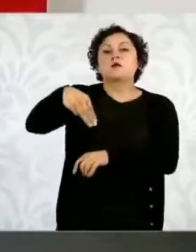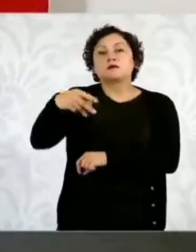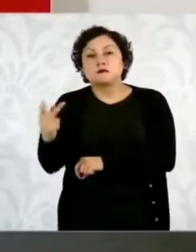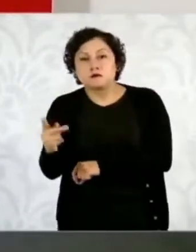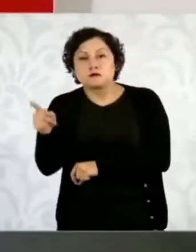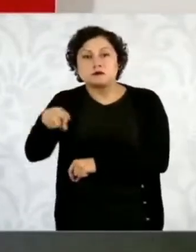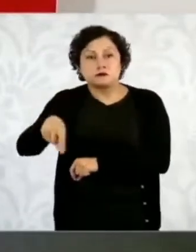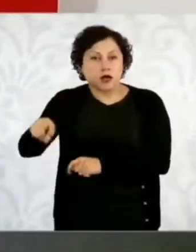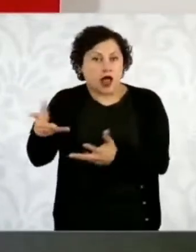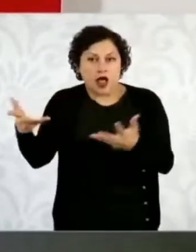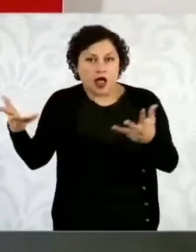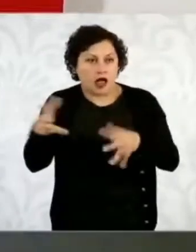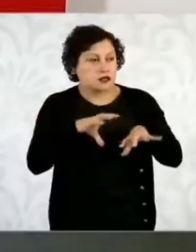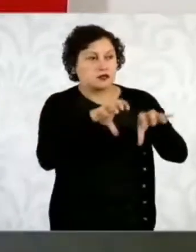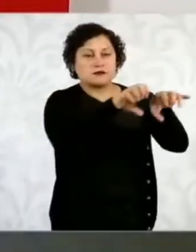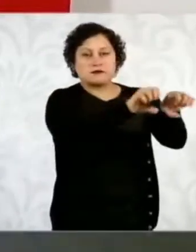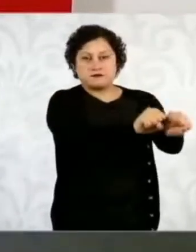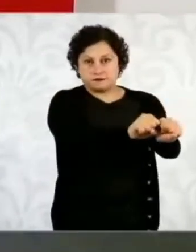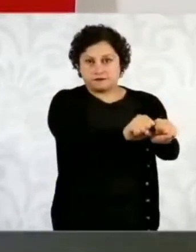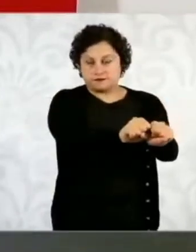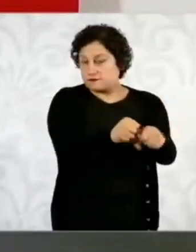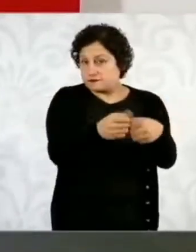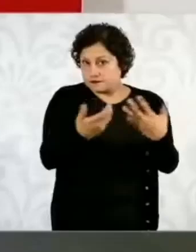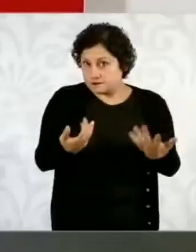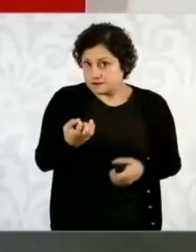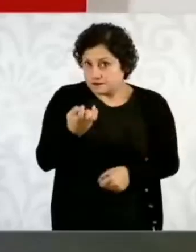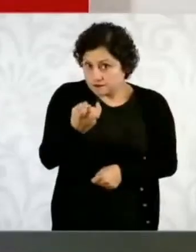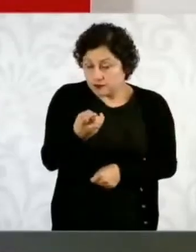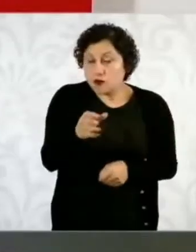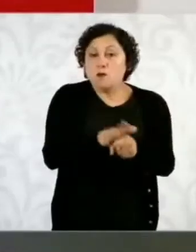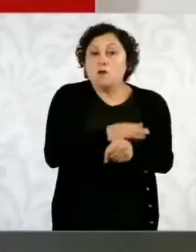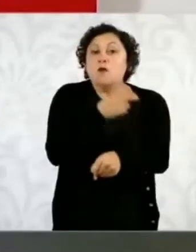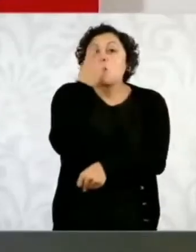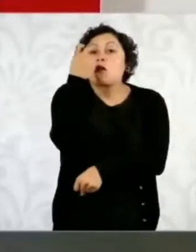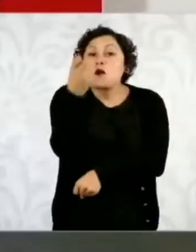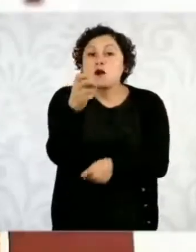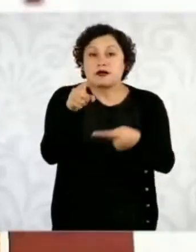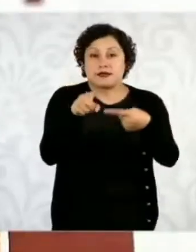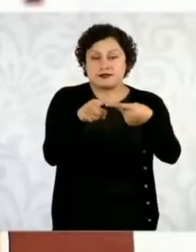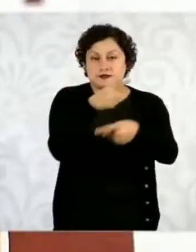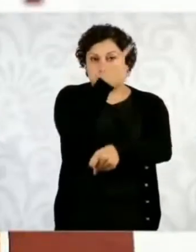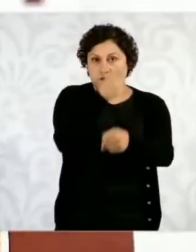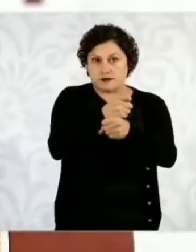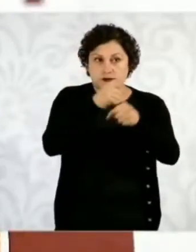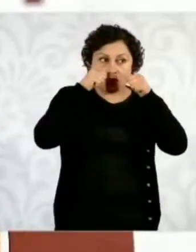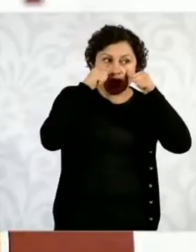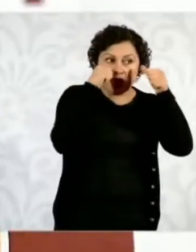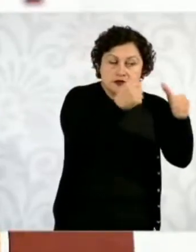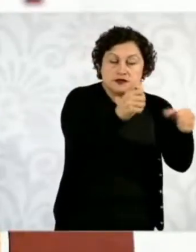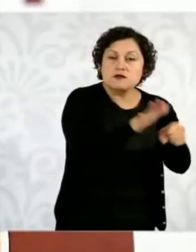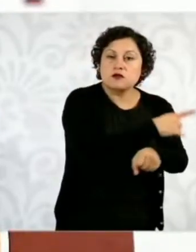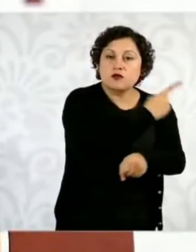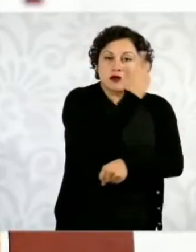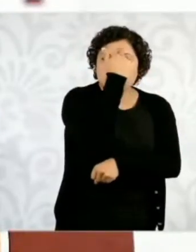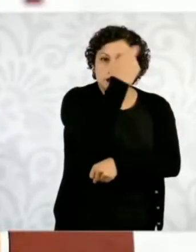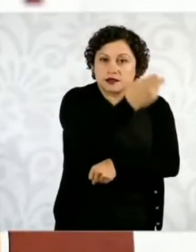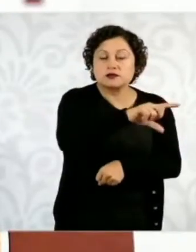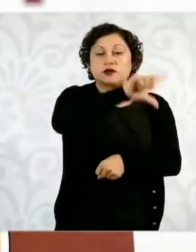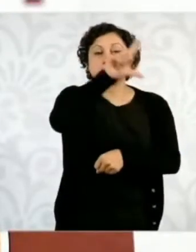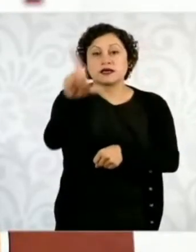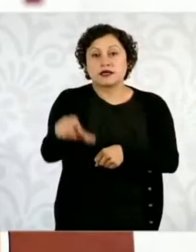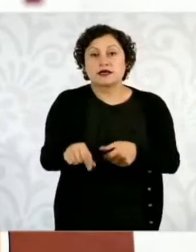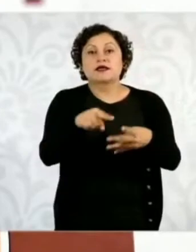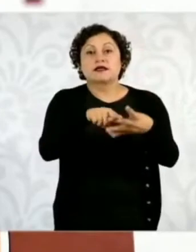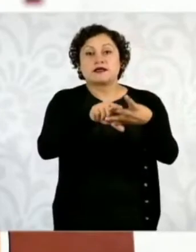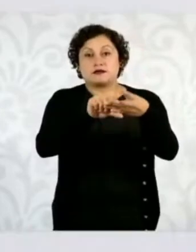son las dos. Por eso es atención a las causas y disminuir la impunidad. Y para disminuir la impunidad,